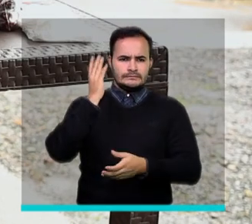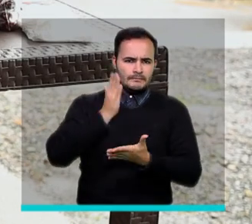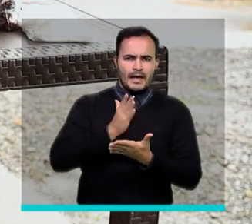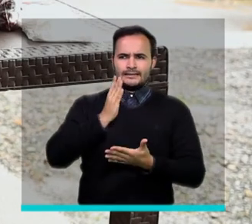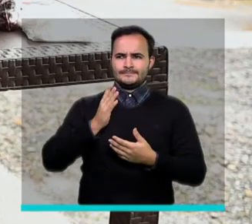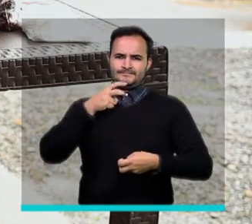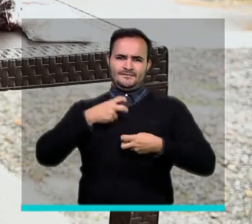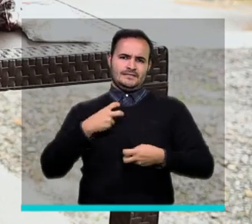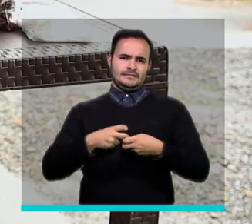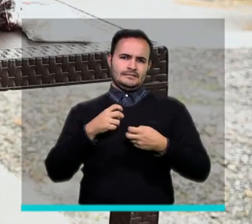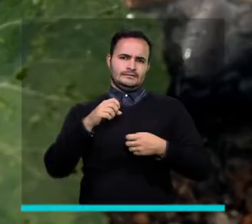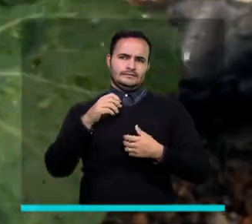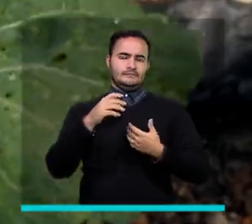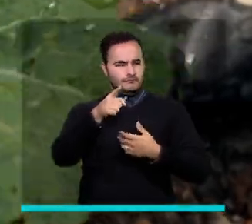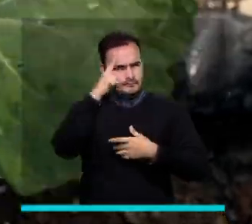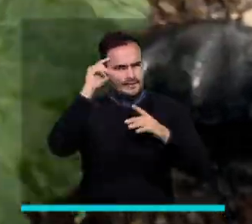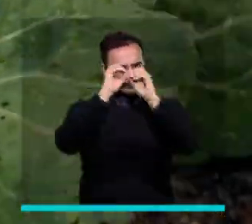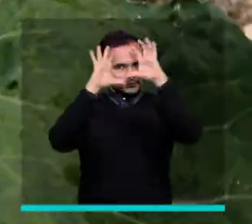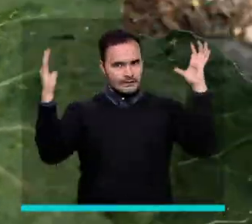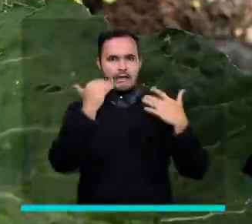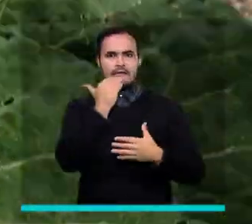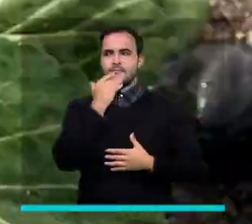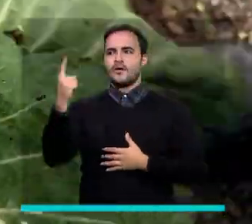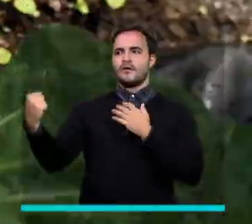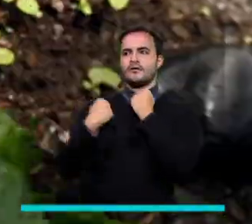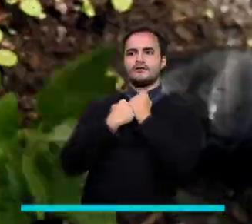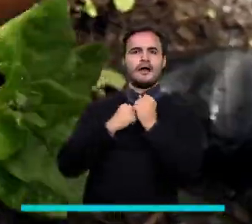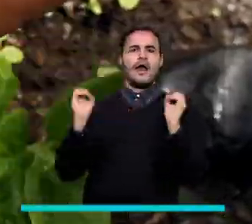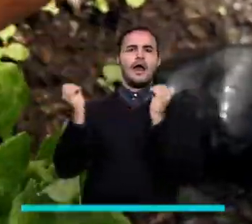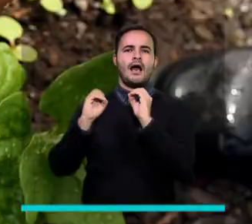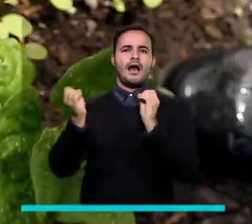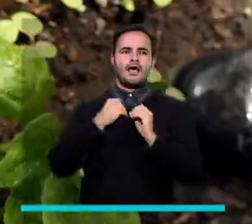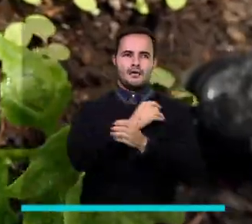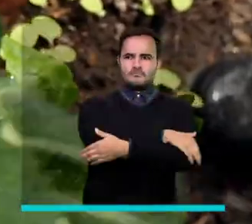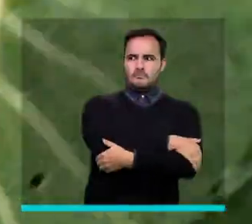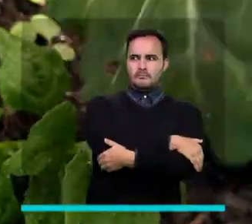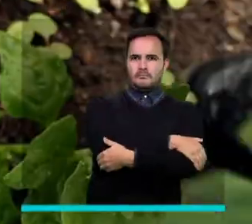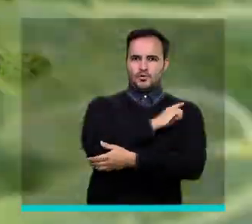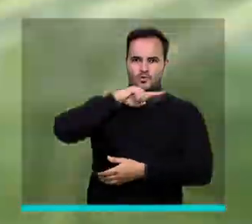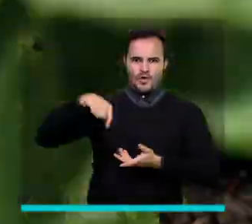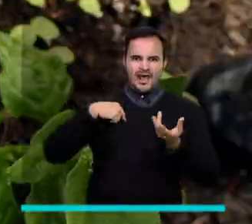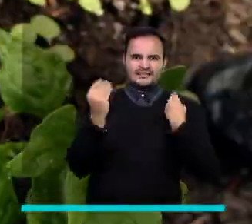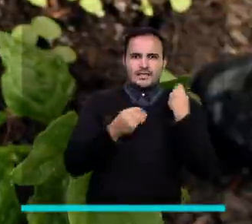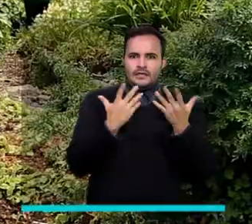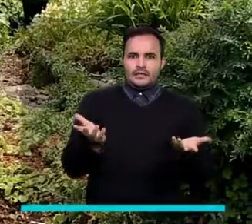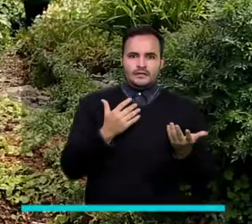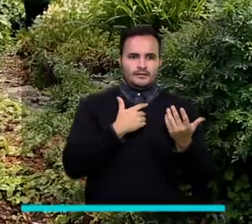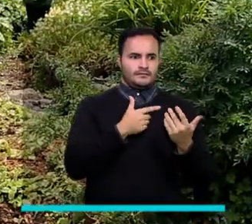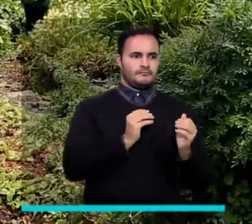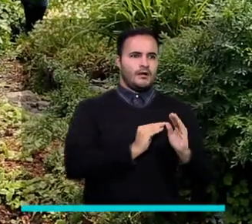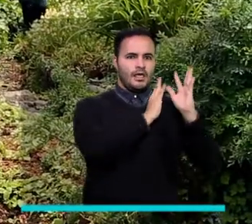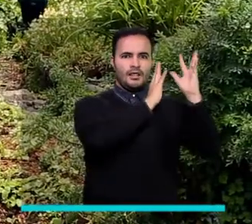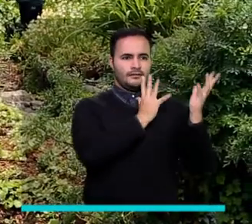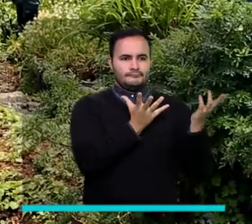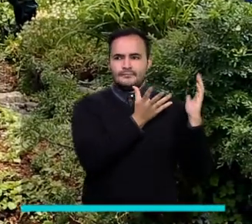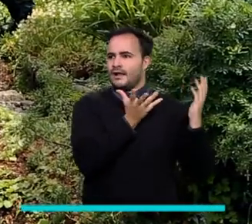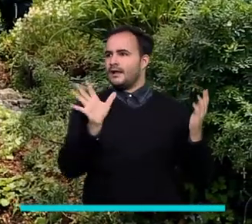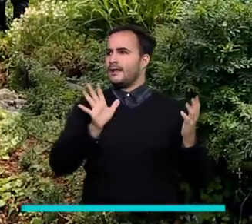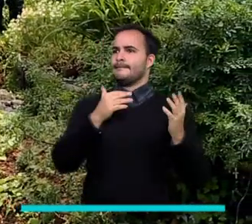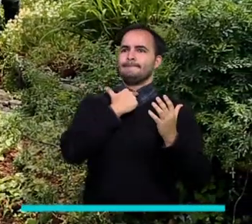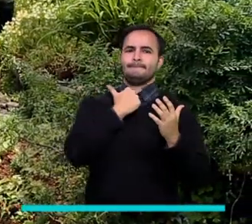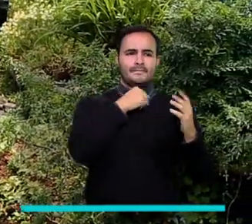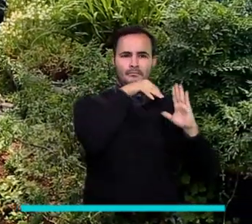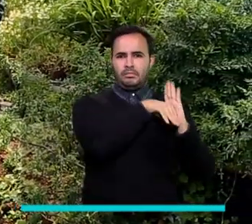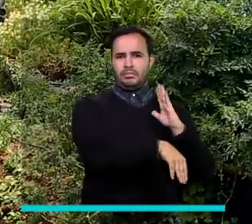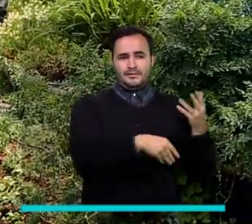pues se imagina usted, si nosotros no tuviéramos ese apoyo, ¿qué estaríamos haciendo? Los productos nos pierden, no